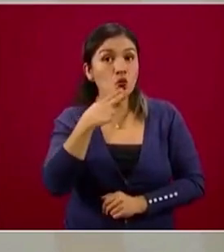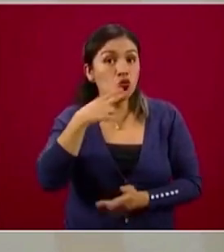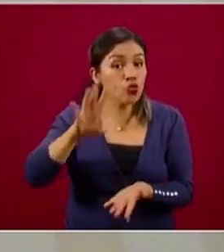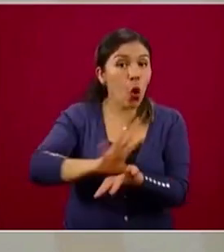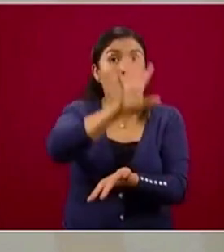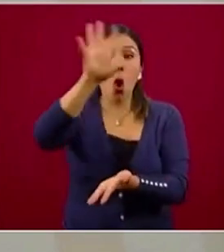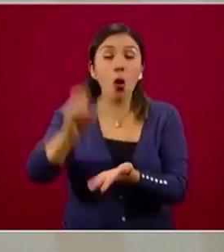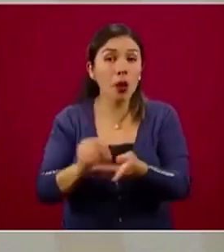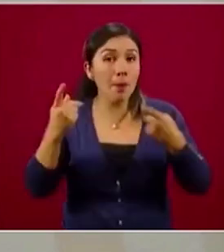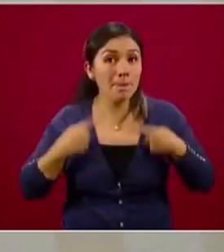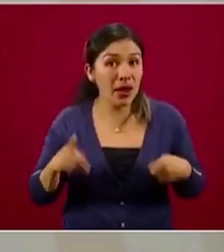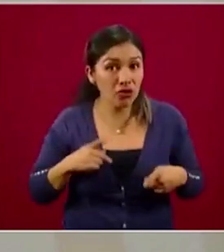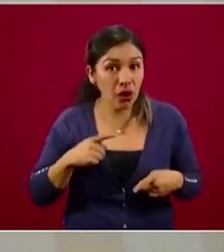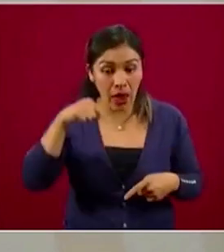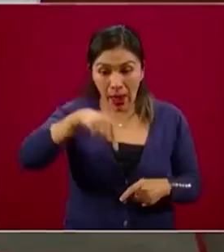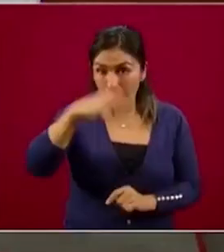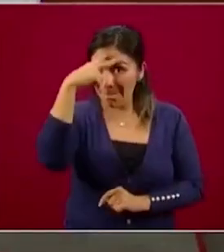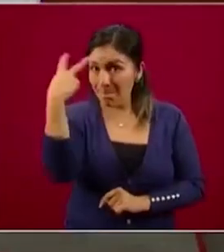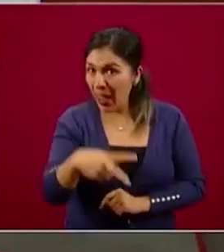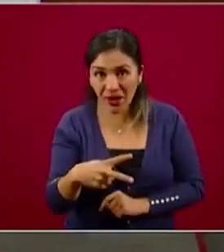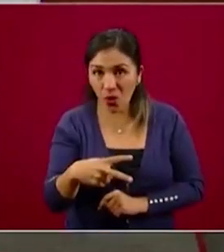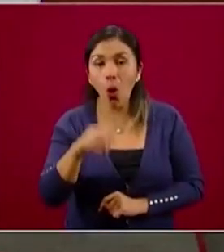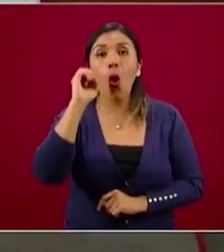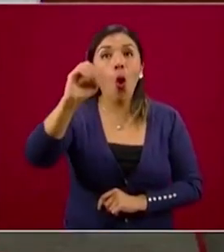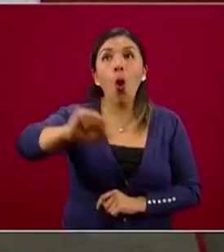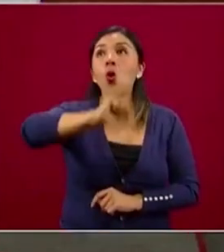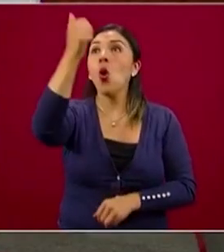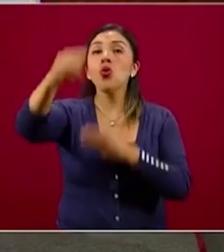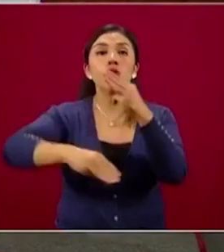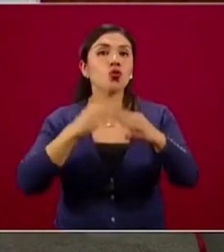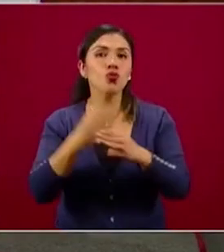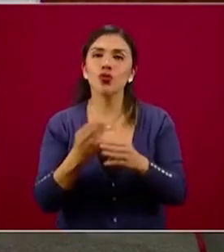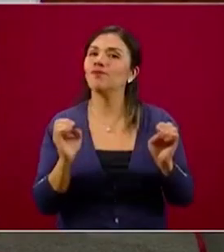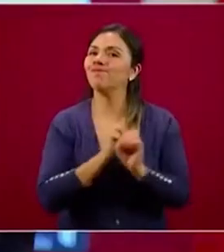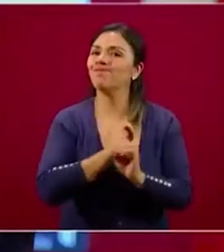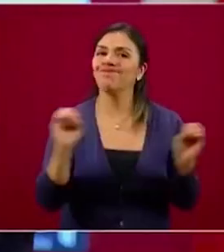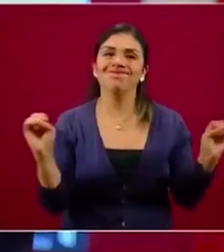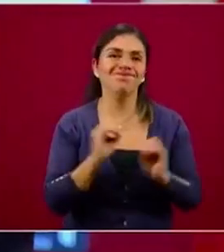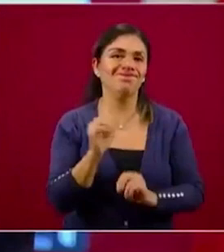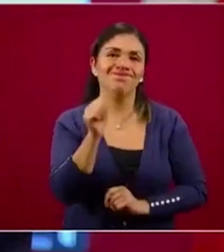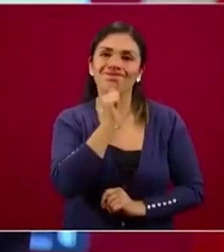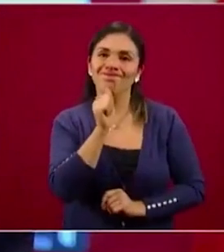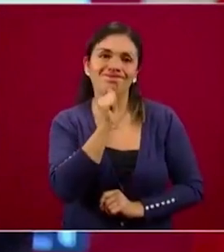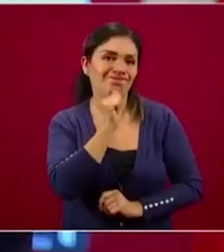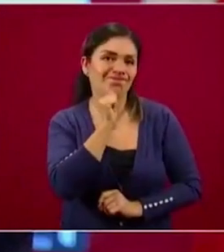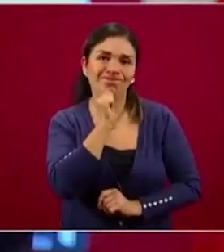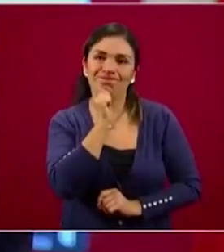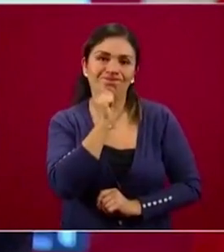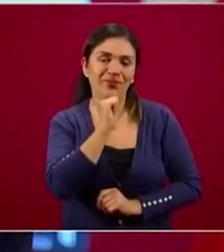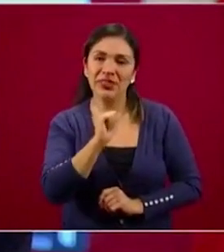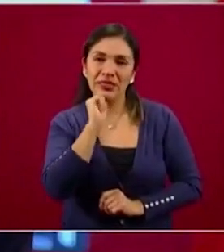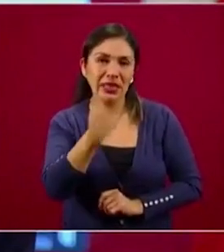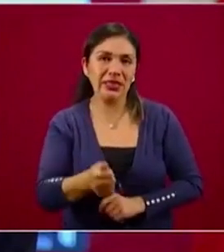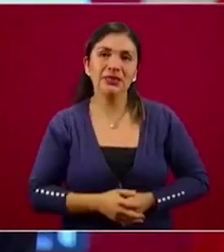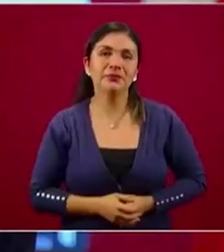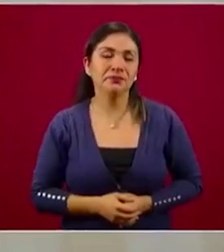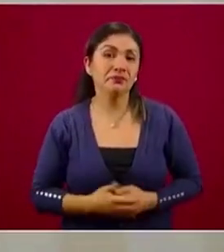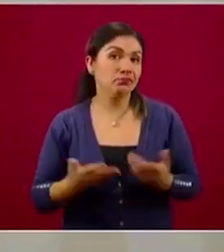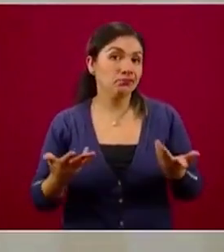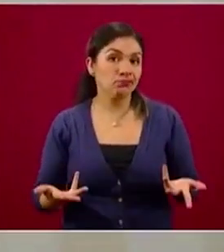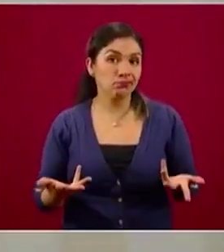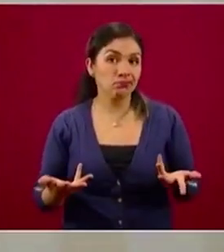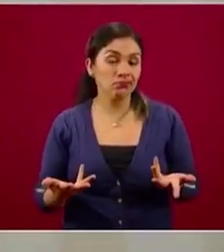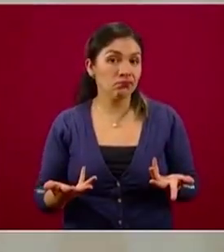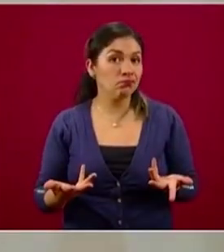generalizado, ni en México ni en ninguna otra parte del mundo, ni en ninguna otra parte del mundo. Entonces,